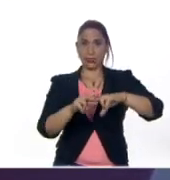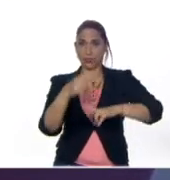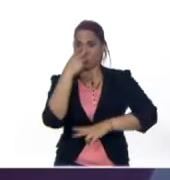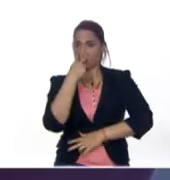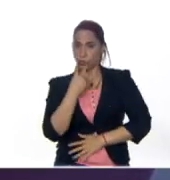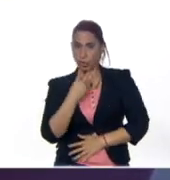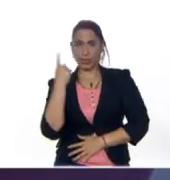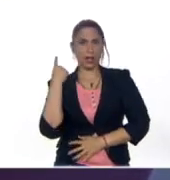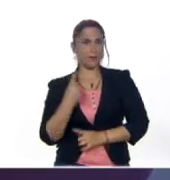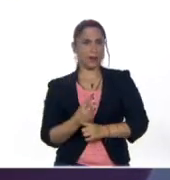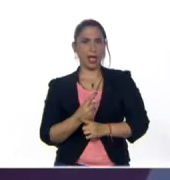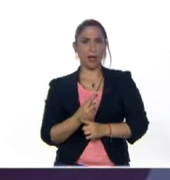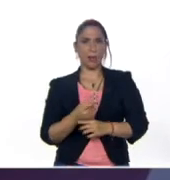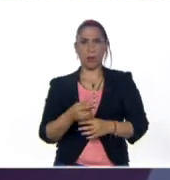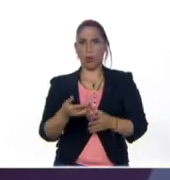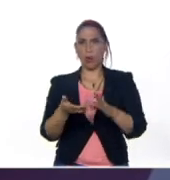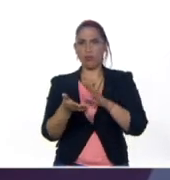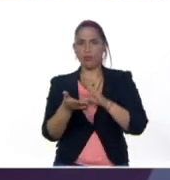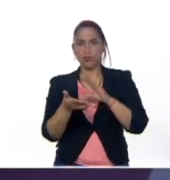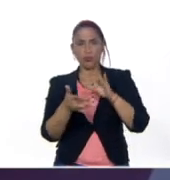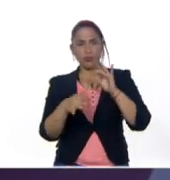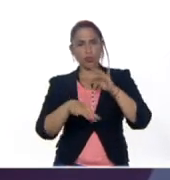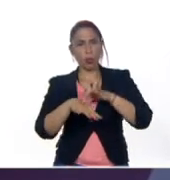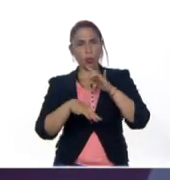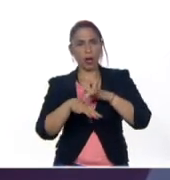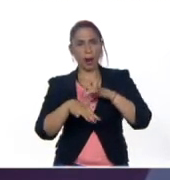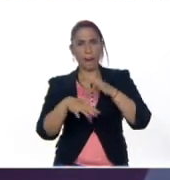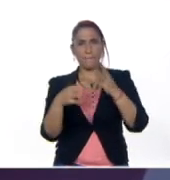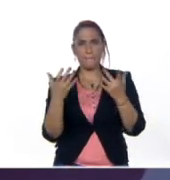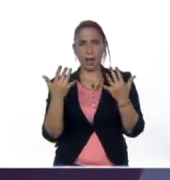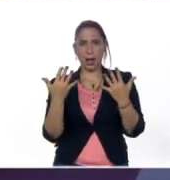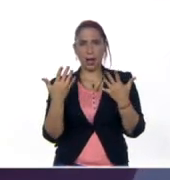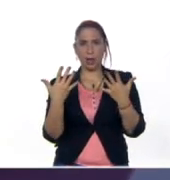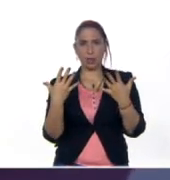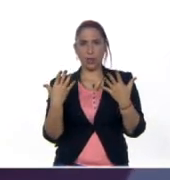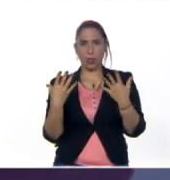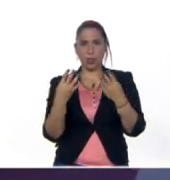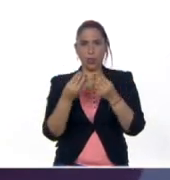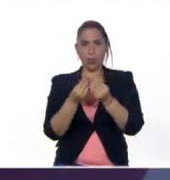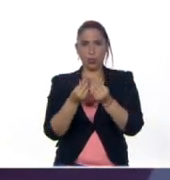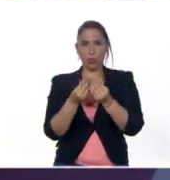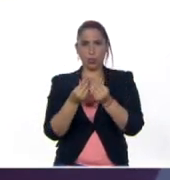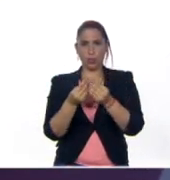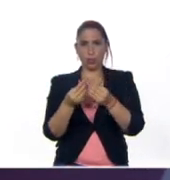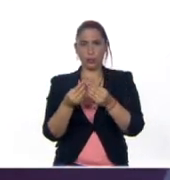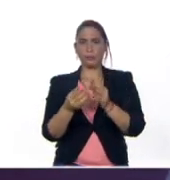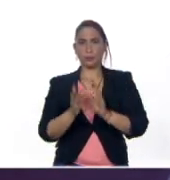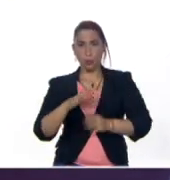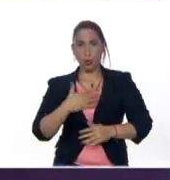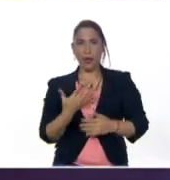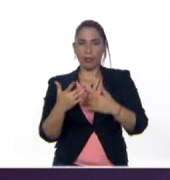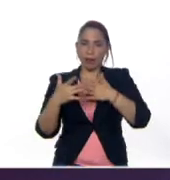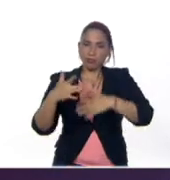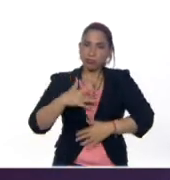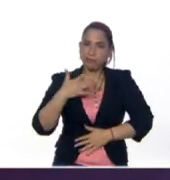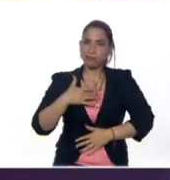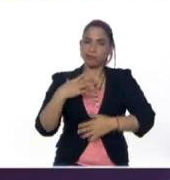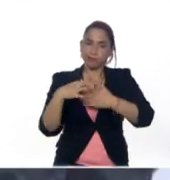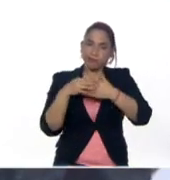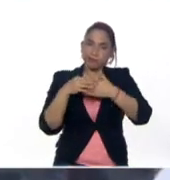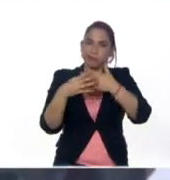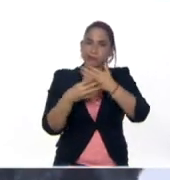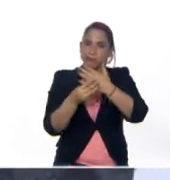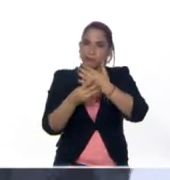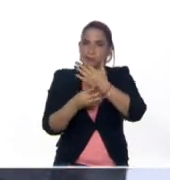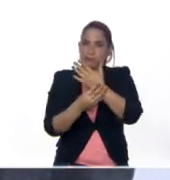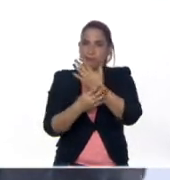debemos tomar su mano para unirla junto con la de nosotros y él pueda sentir lo que